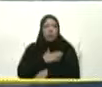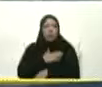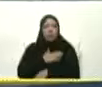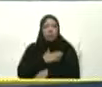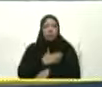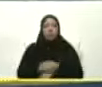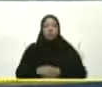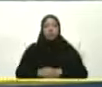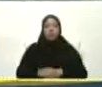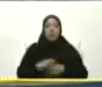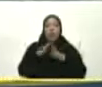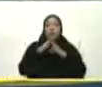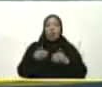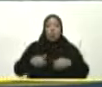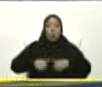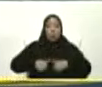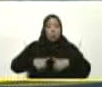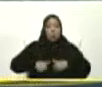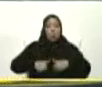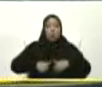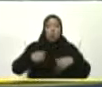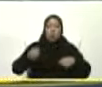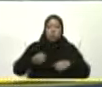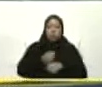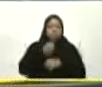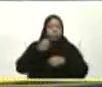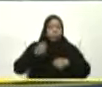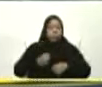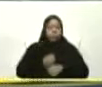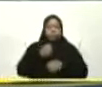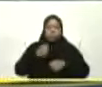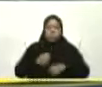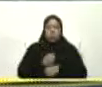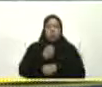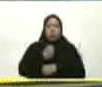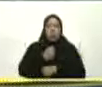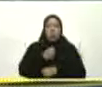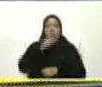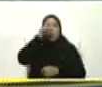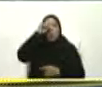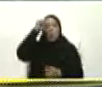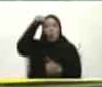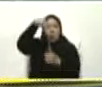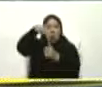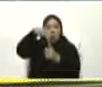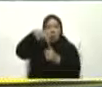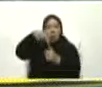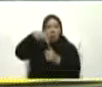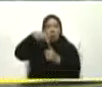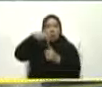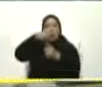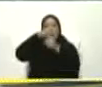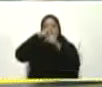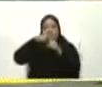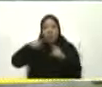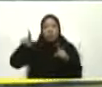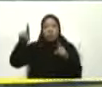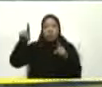Todo el esfuerzo Y el trabajo Y el empeño De las diferentes